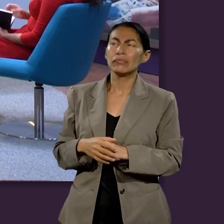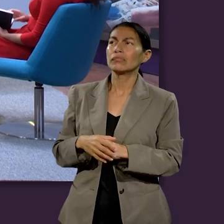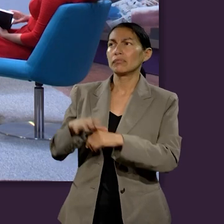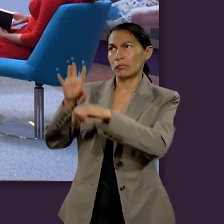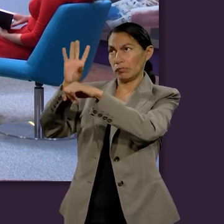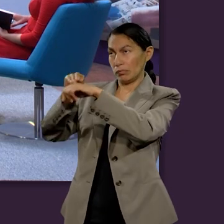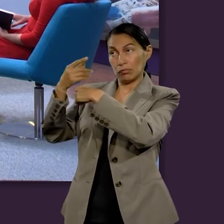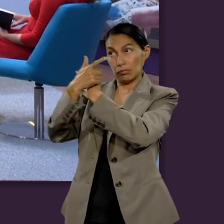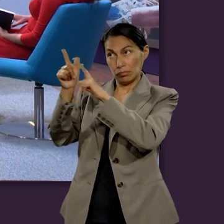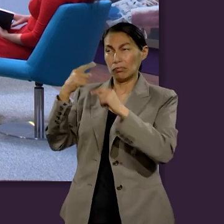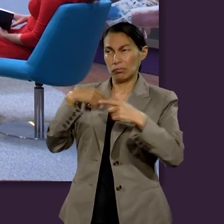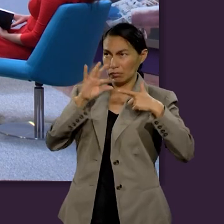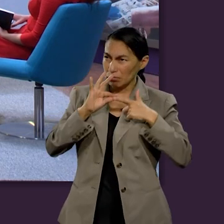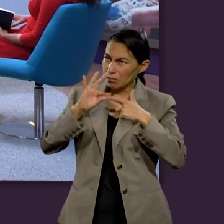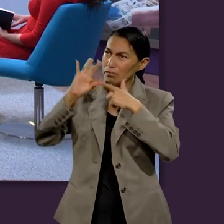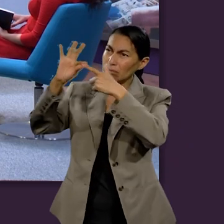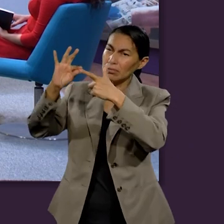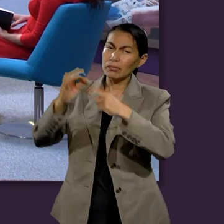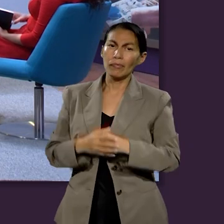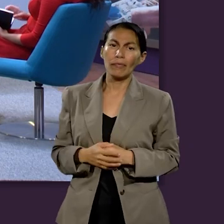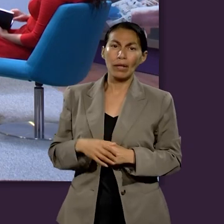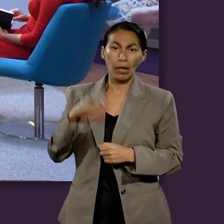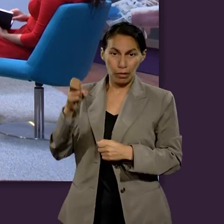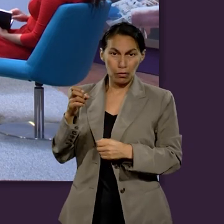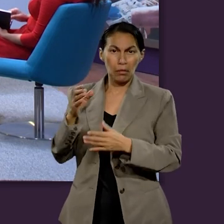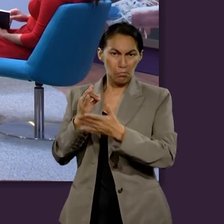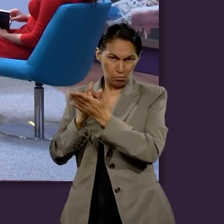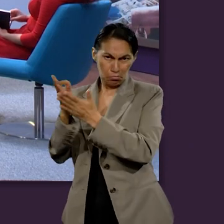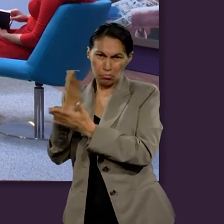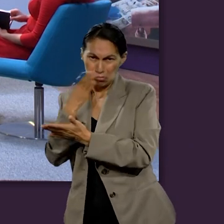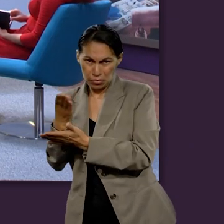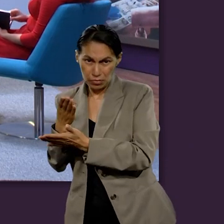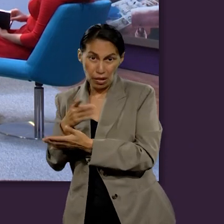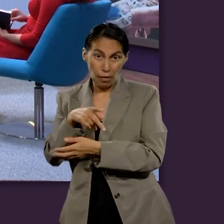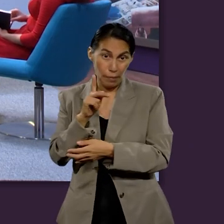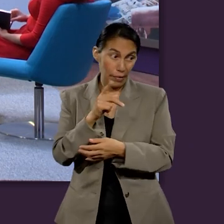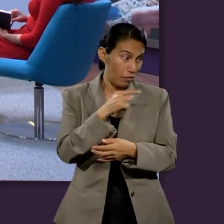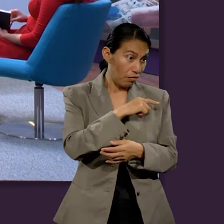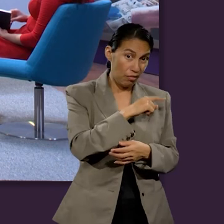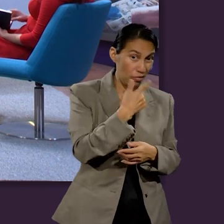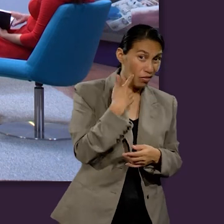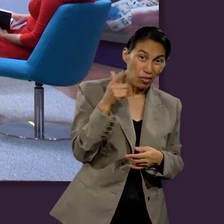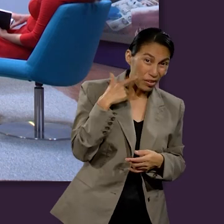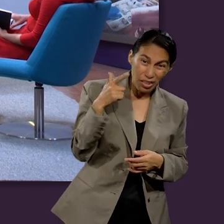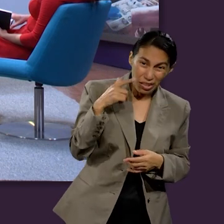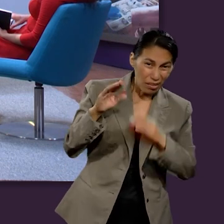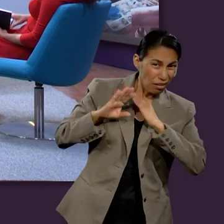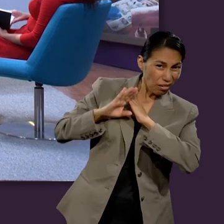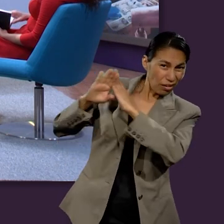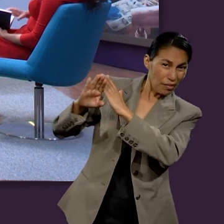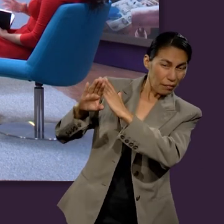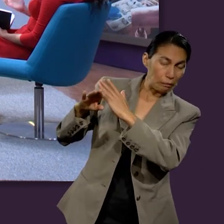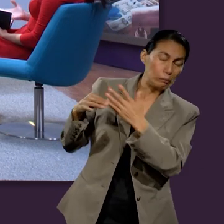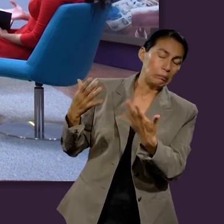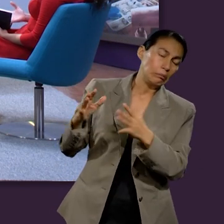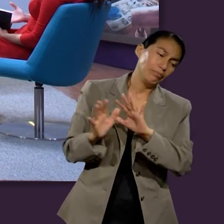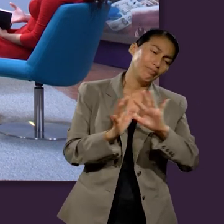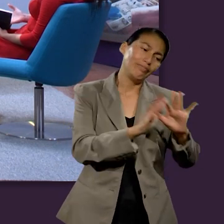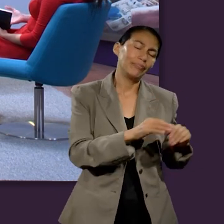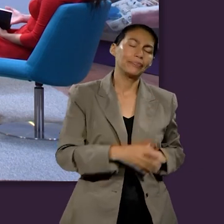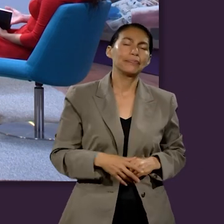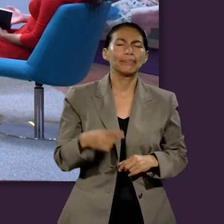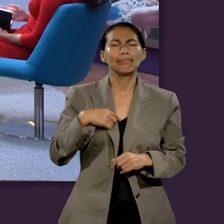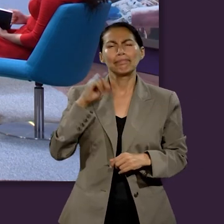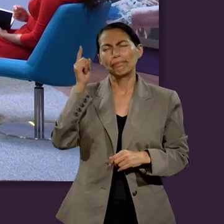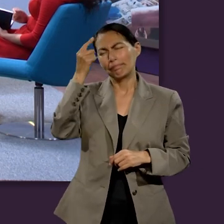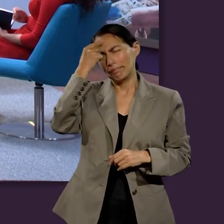a tener esta consecuencia. Y no es porque los vamos a destruir solo porque queremos y ya, sino que también es un reflejo de